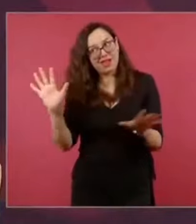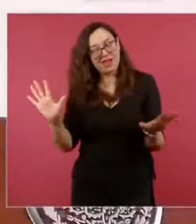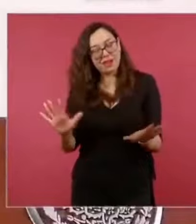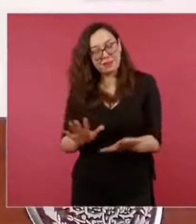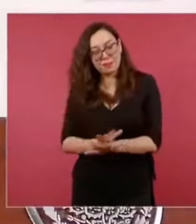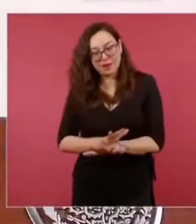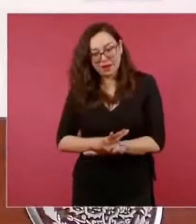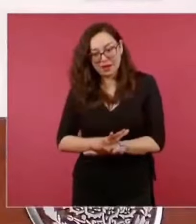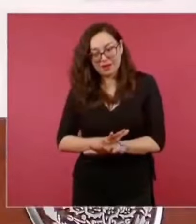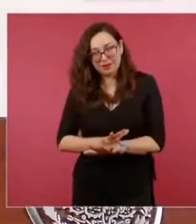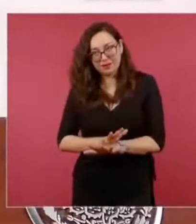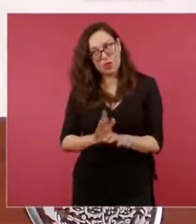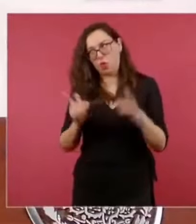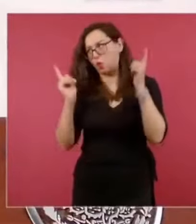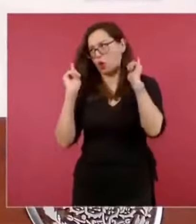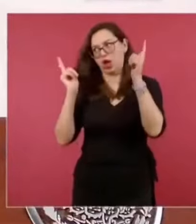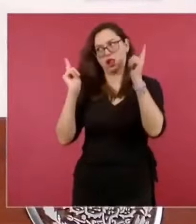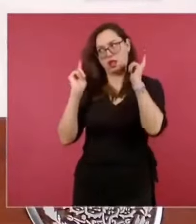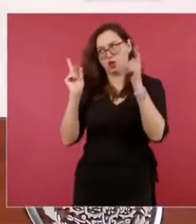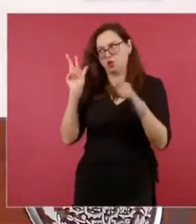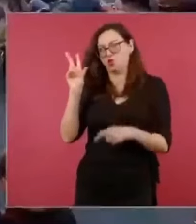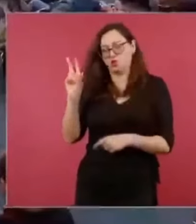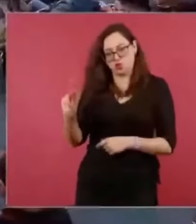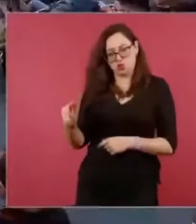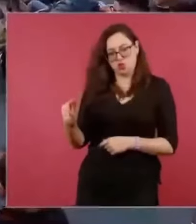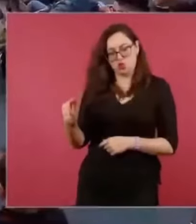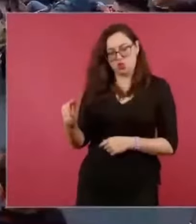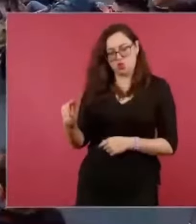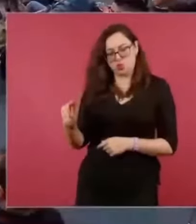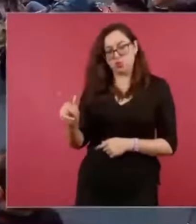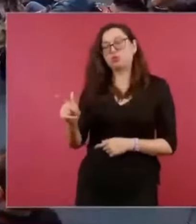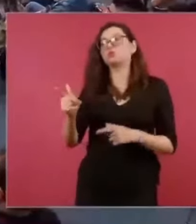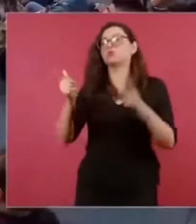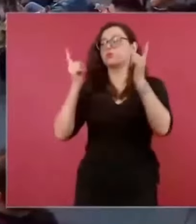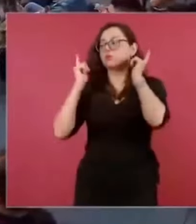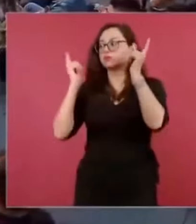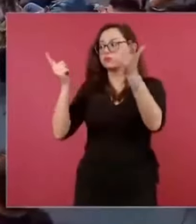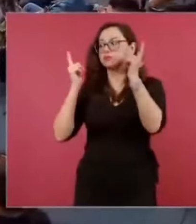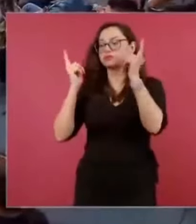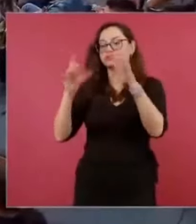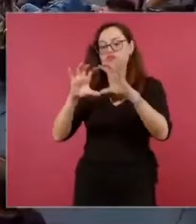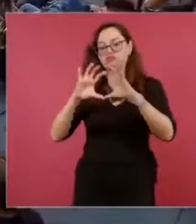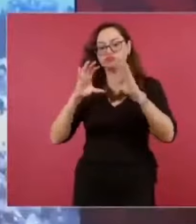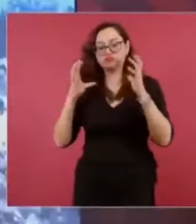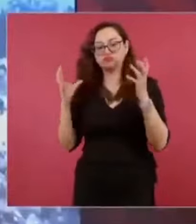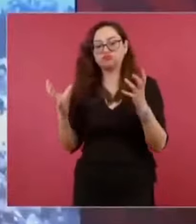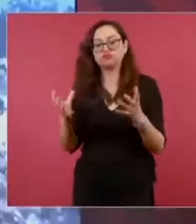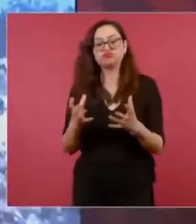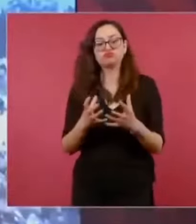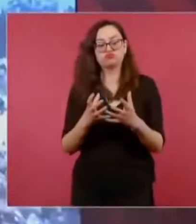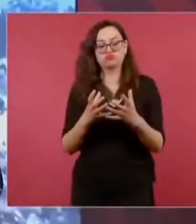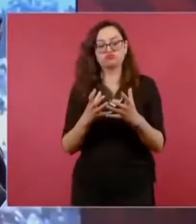Ojalá y logremos vivir en un mundo